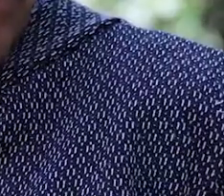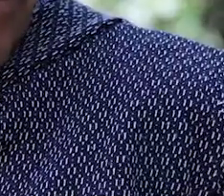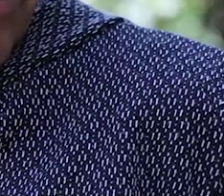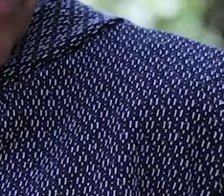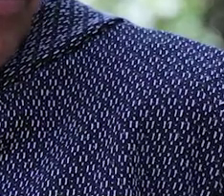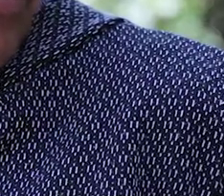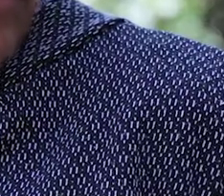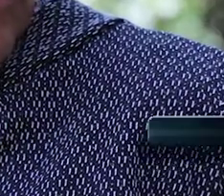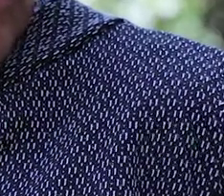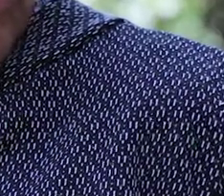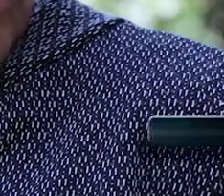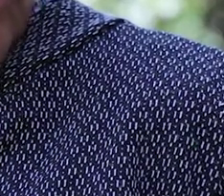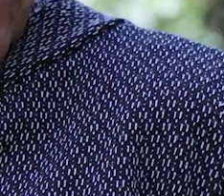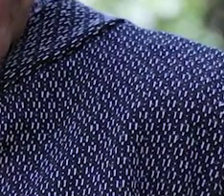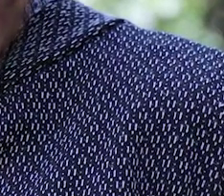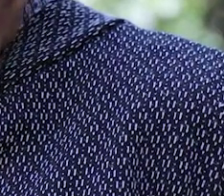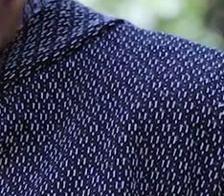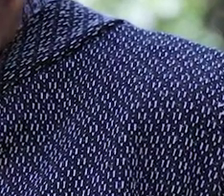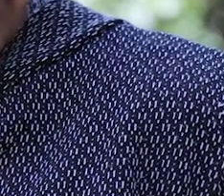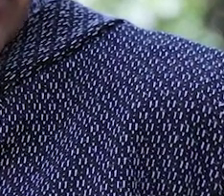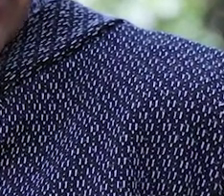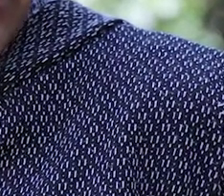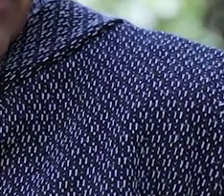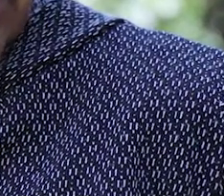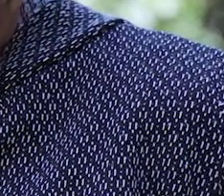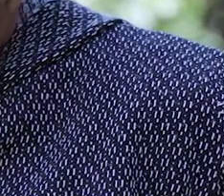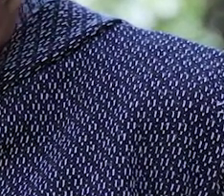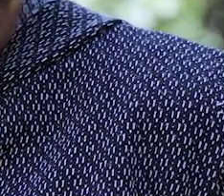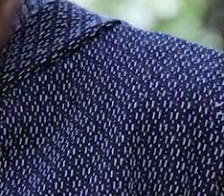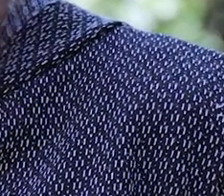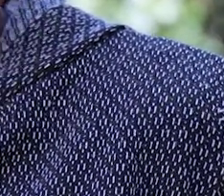a vivir